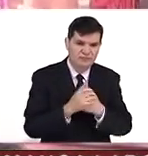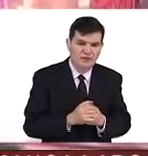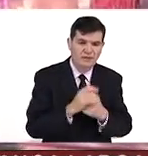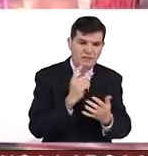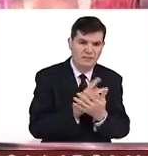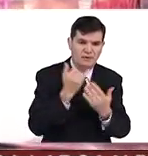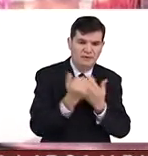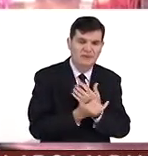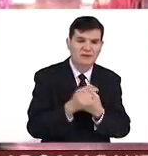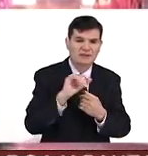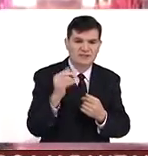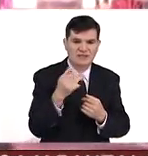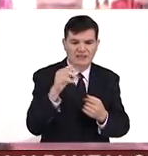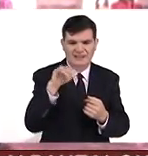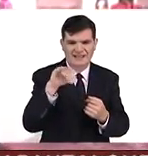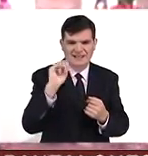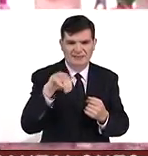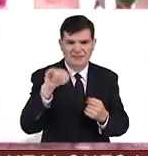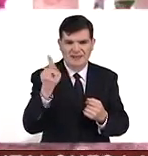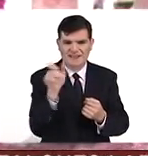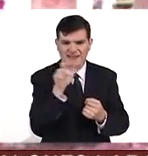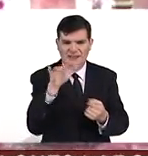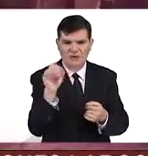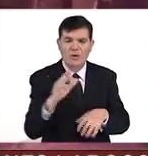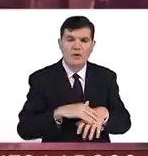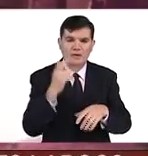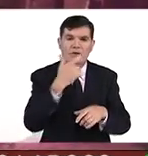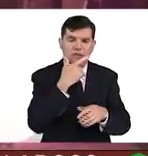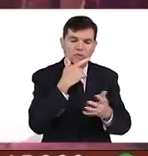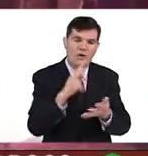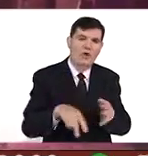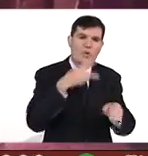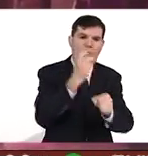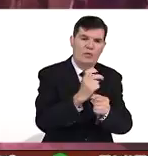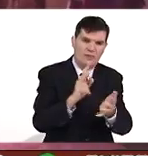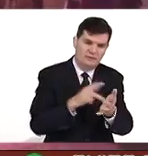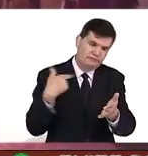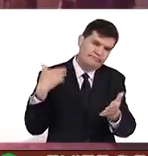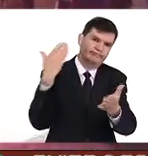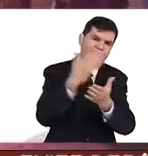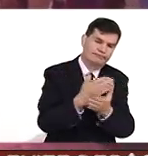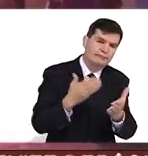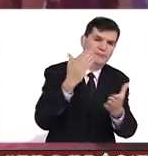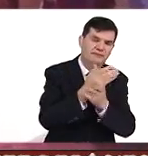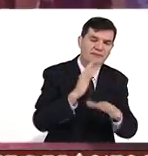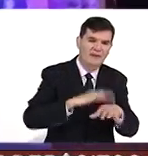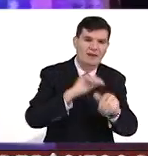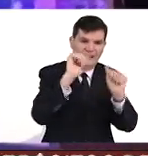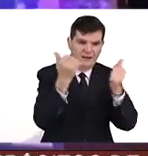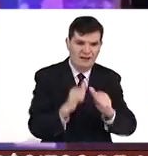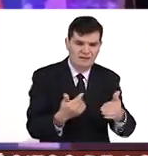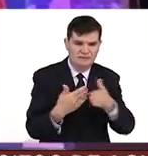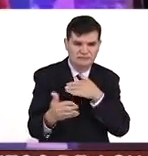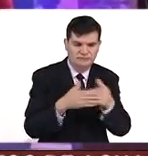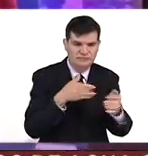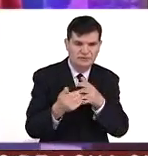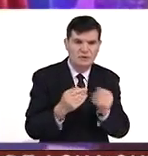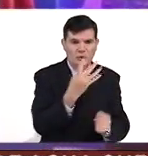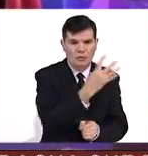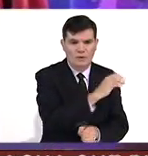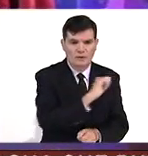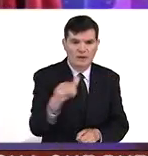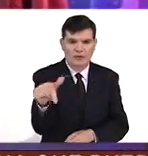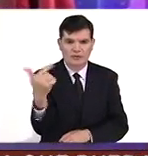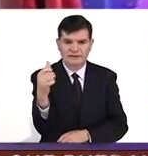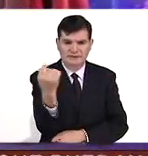proyecto Shaped in Mexico, regresa a Londres para su segunda edición, presentando una exhibición de arte contemporáneo del 4 al 12